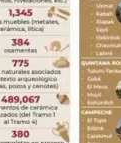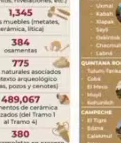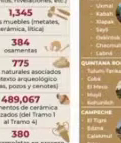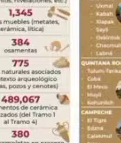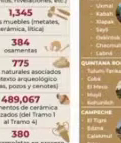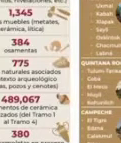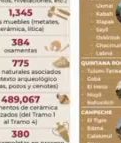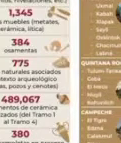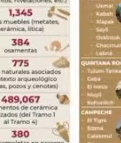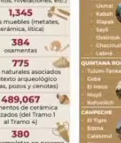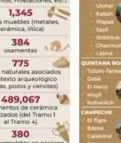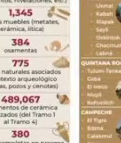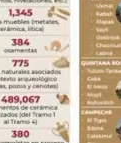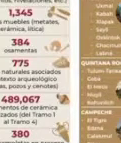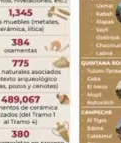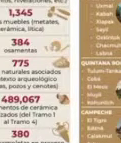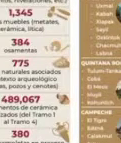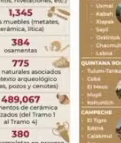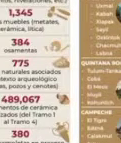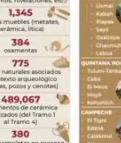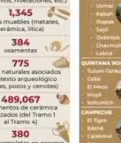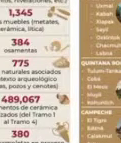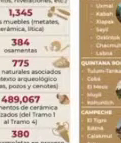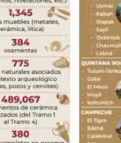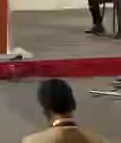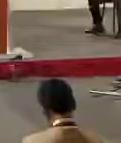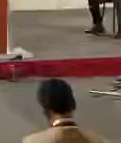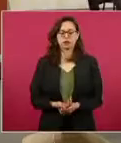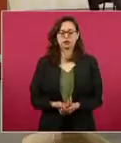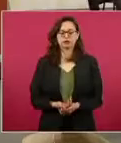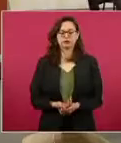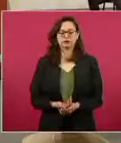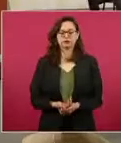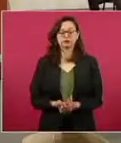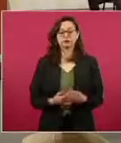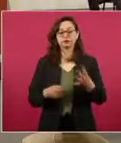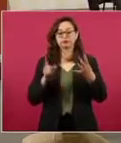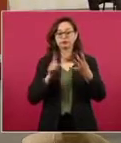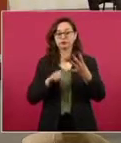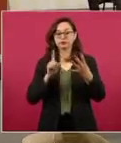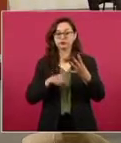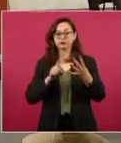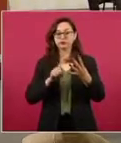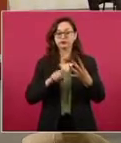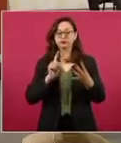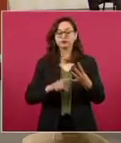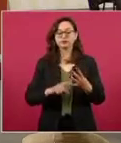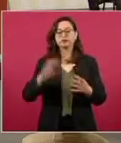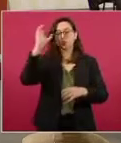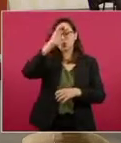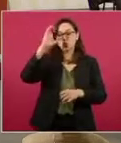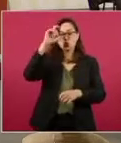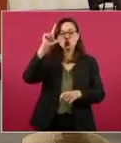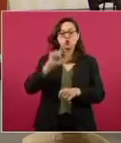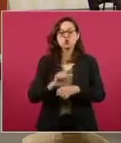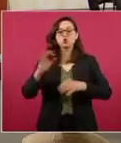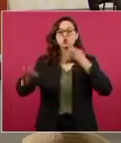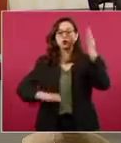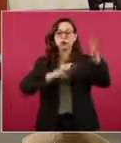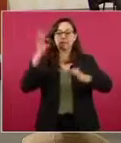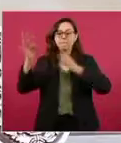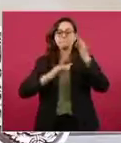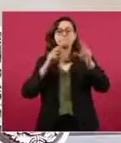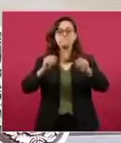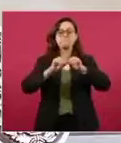la cuarta línea de trabajo tiene que ver con la promoción cultural, el